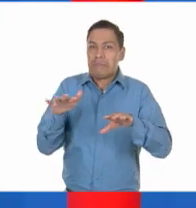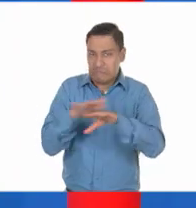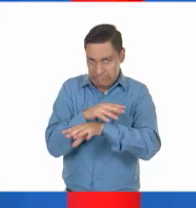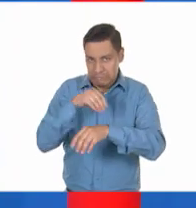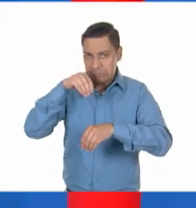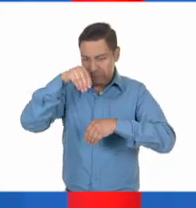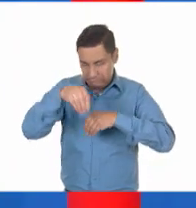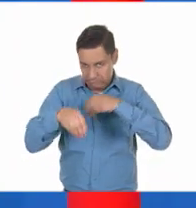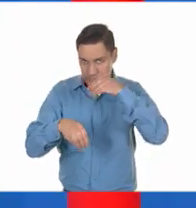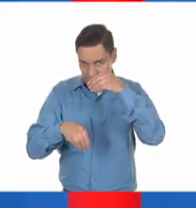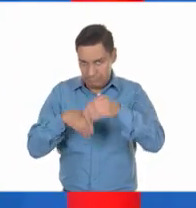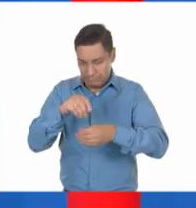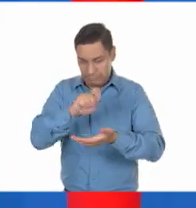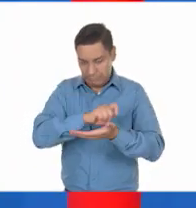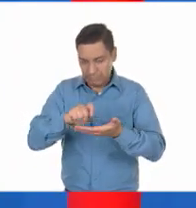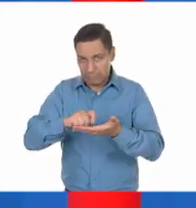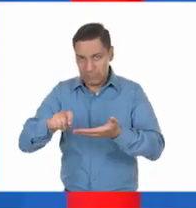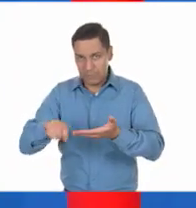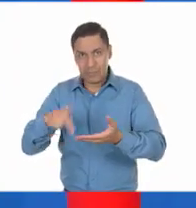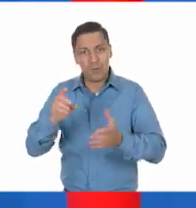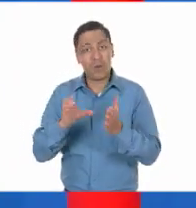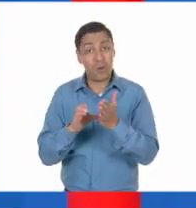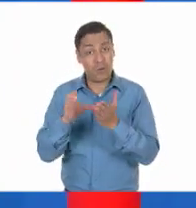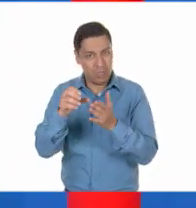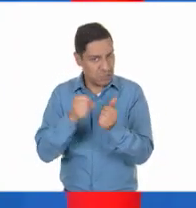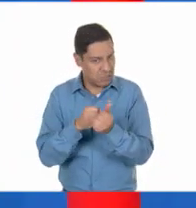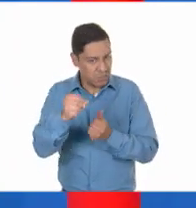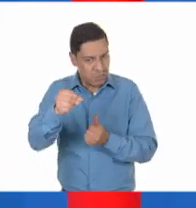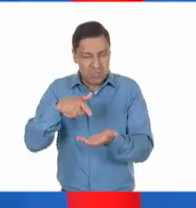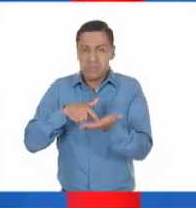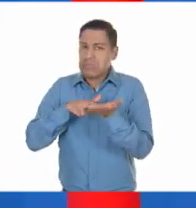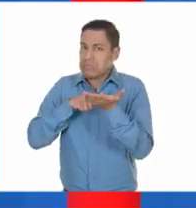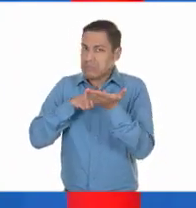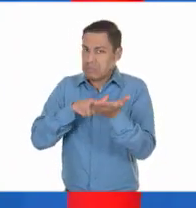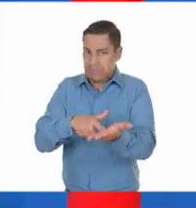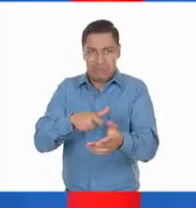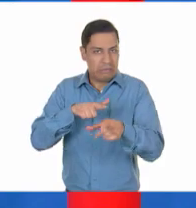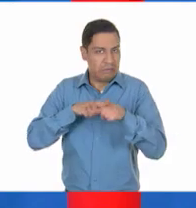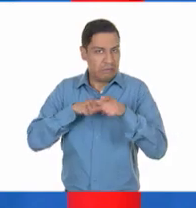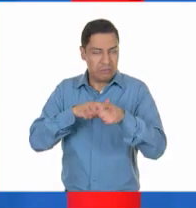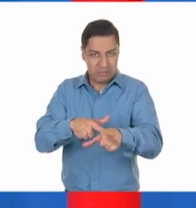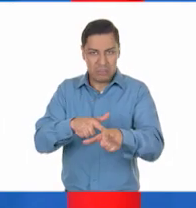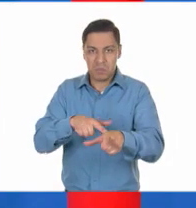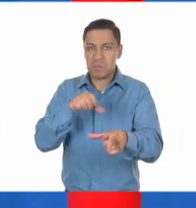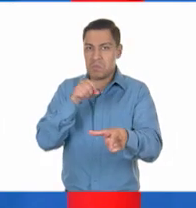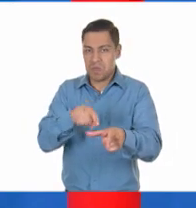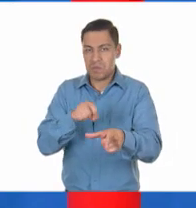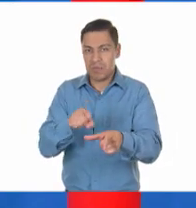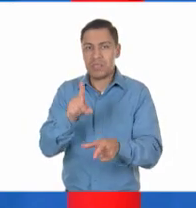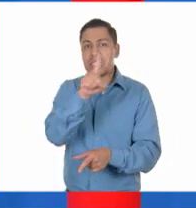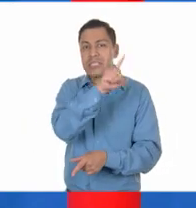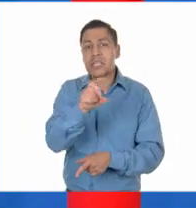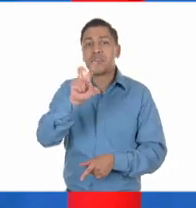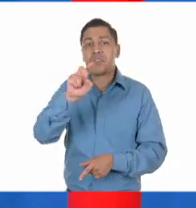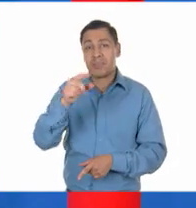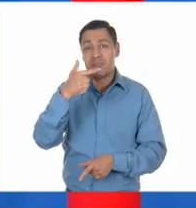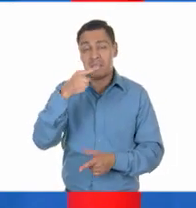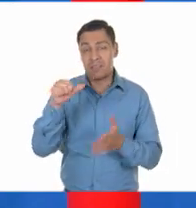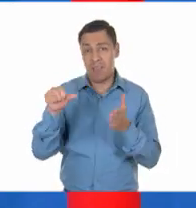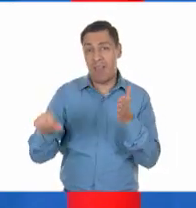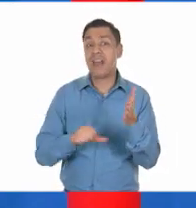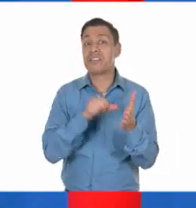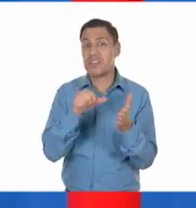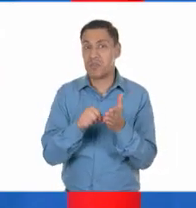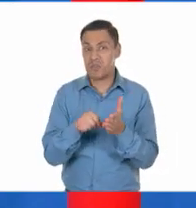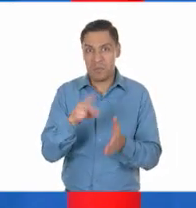reformas. Pero la Constitución mantiene su esencia y su espíritu. Esta tiene 137 artículos, pero hay